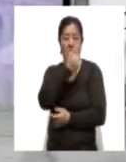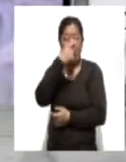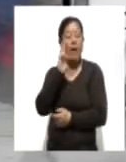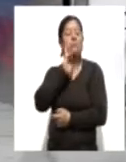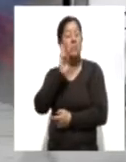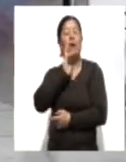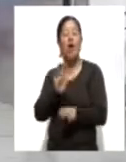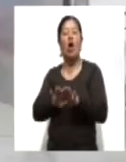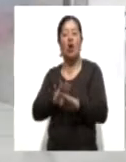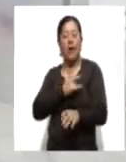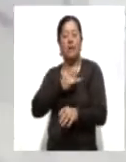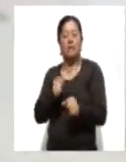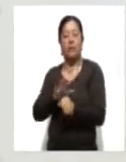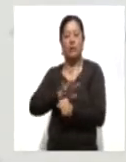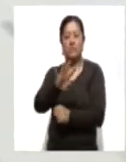-19.